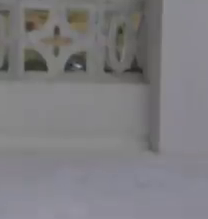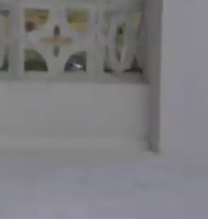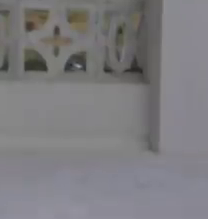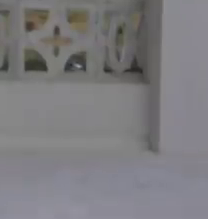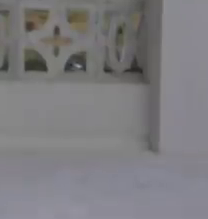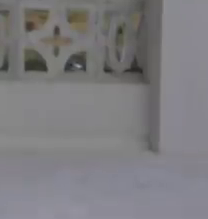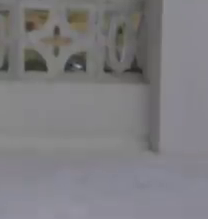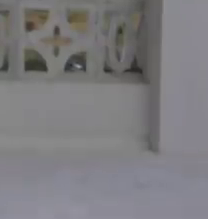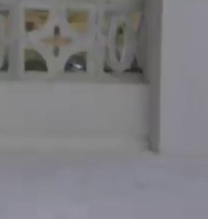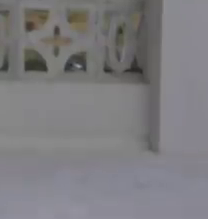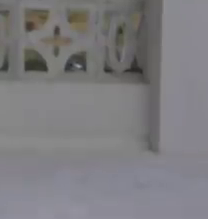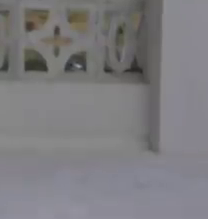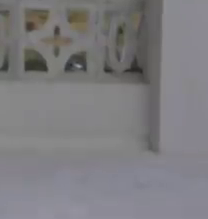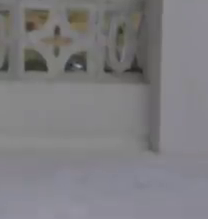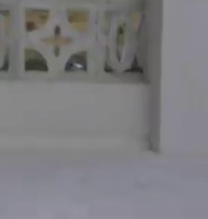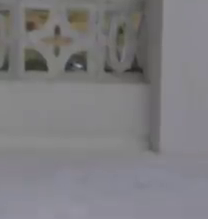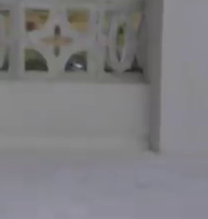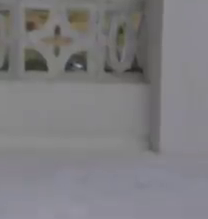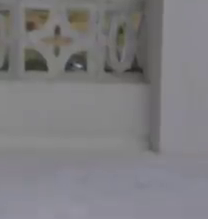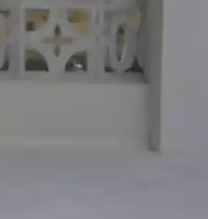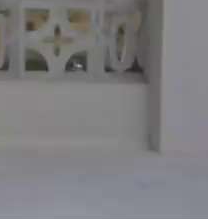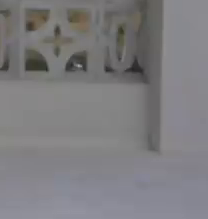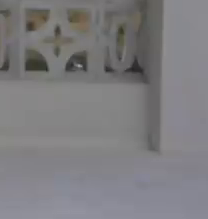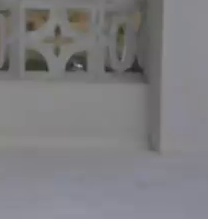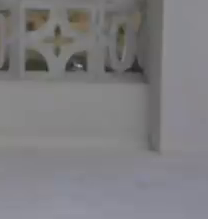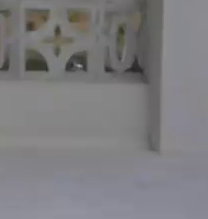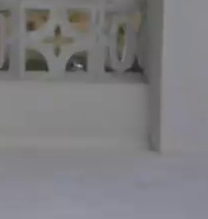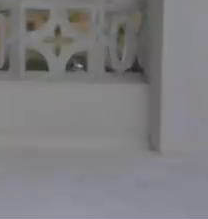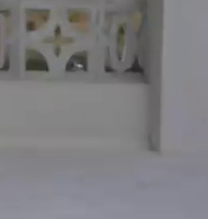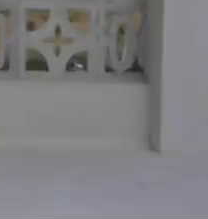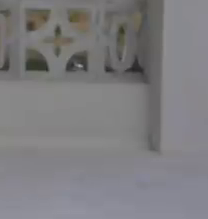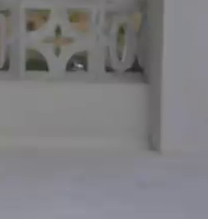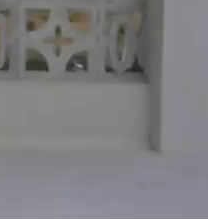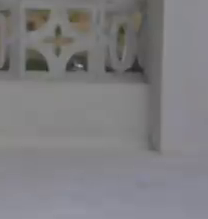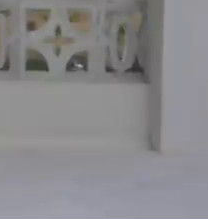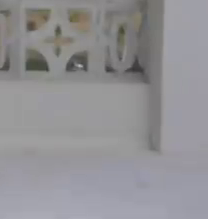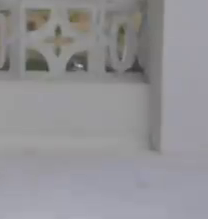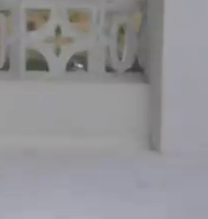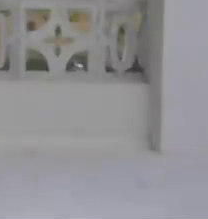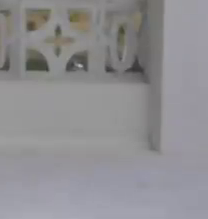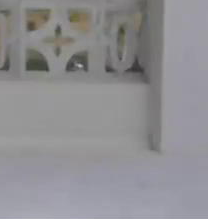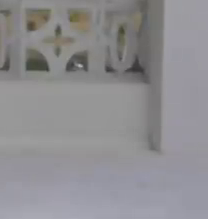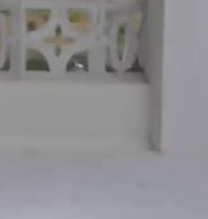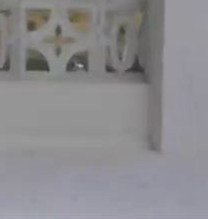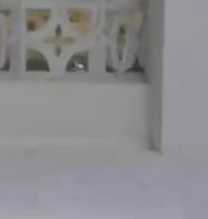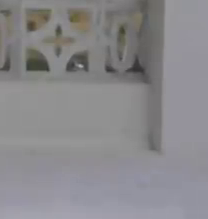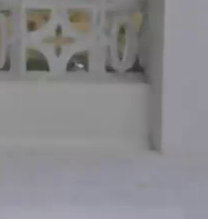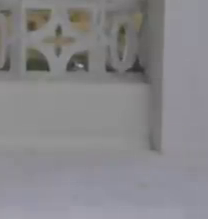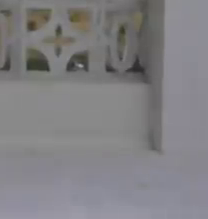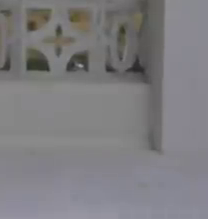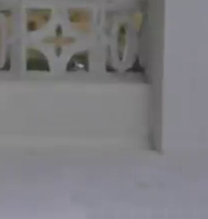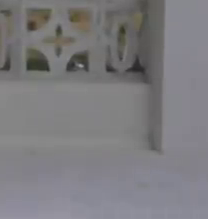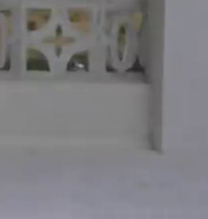3, 4, 5,